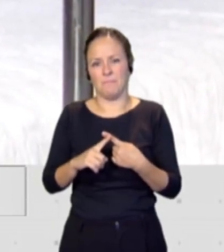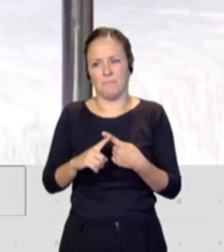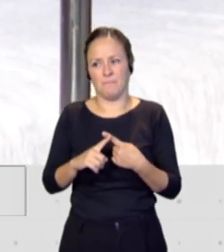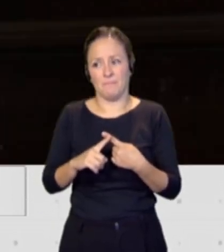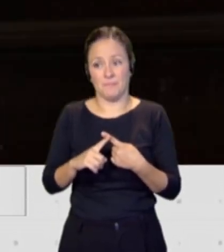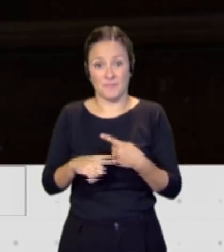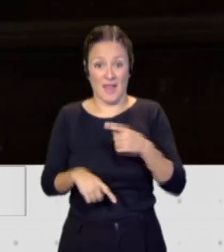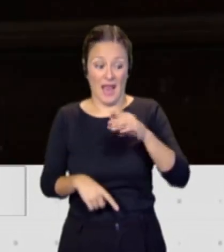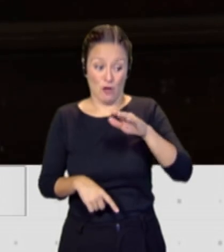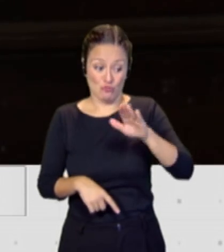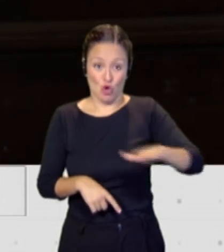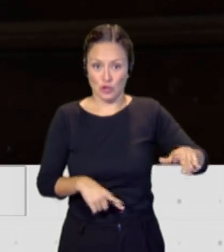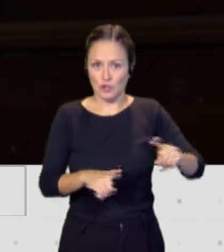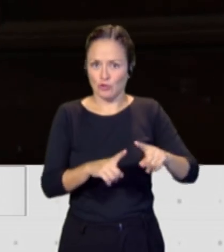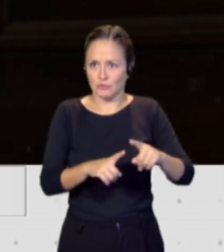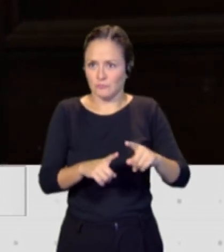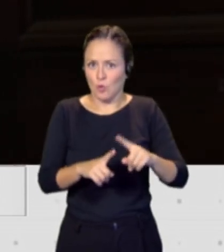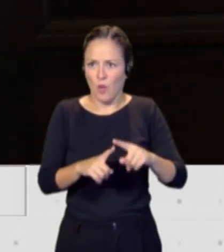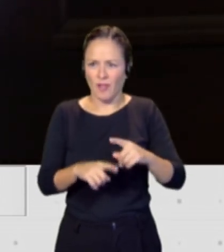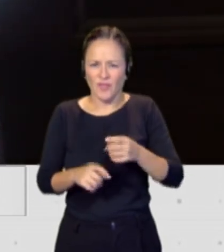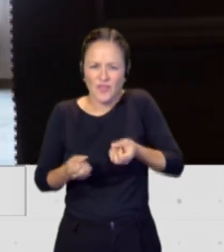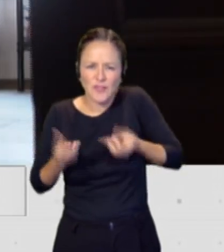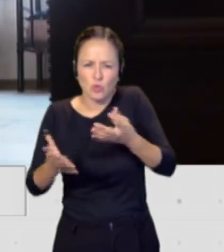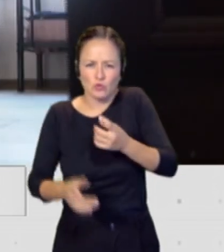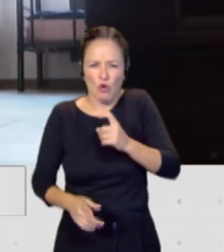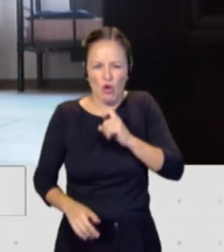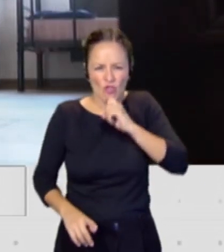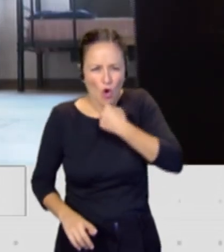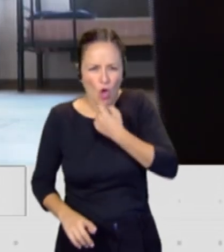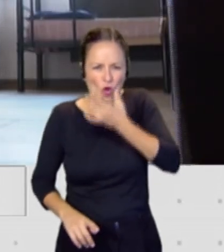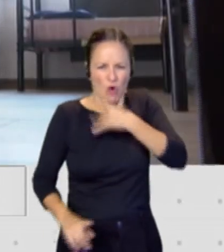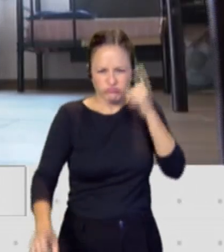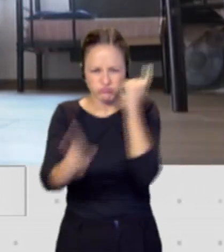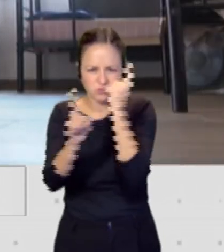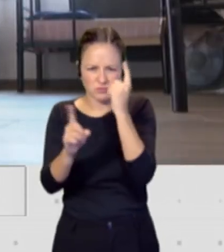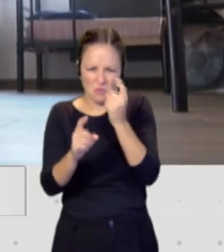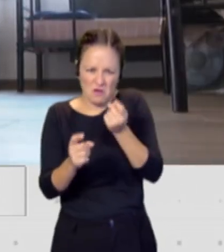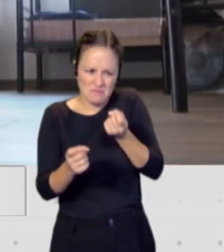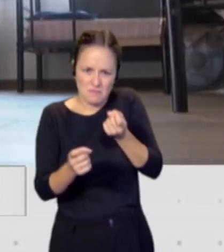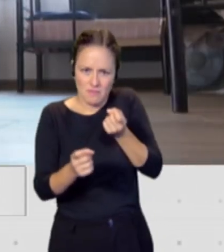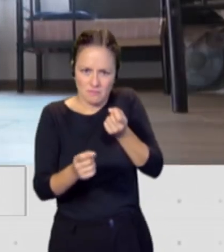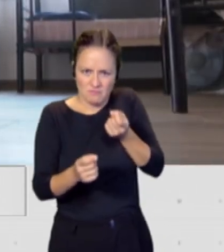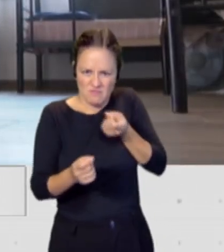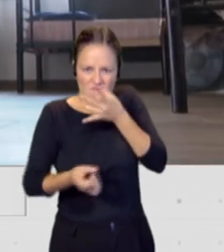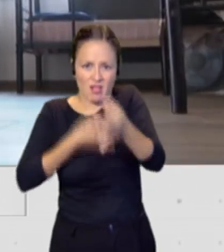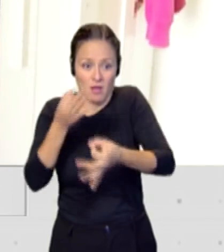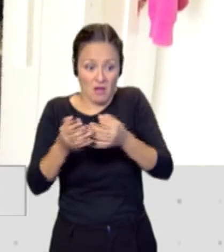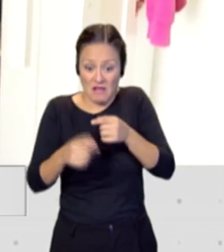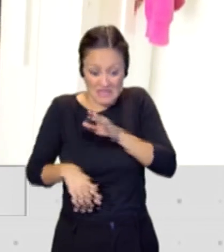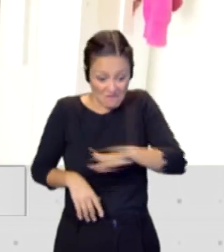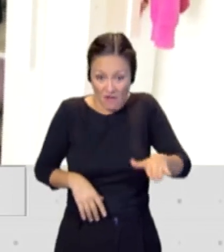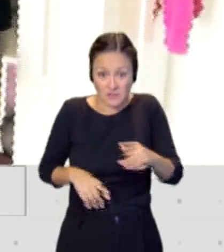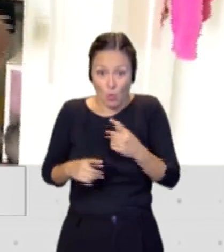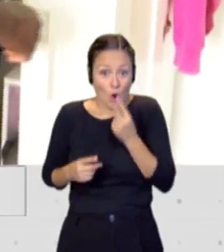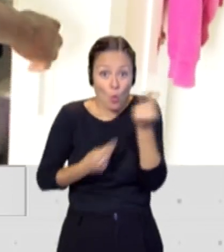esos discursos racistas, xenófobos, cuando hablamos de una infancia que está huyendo y que está siendo expulsada de sus países.